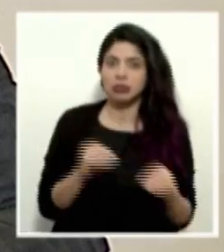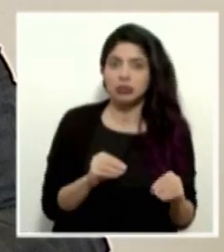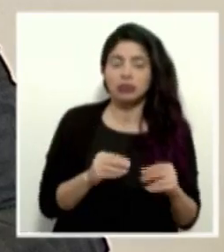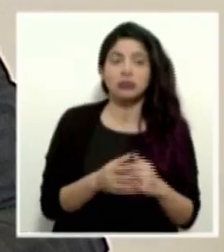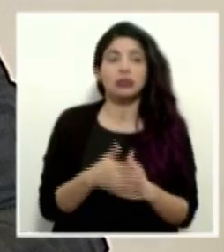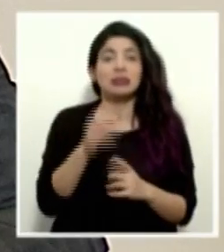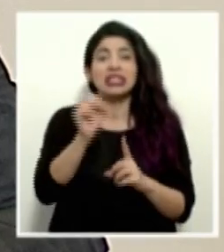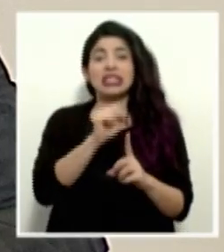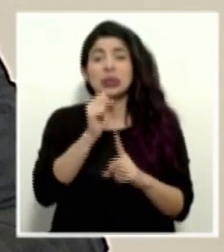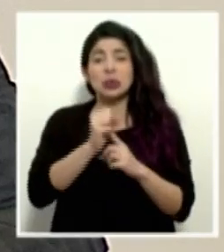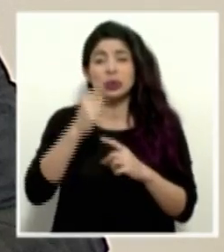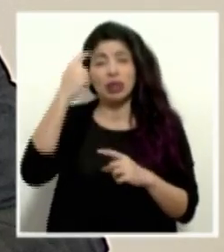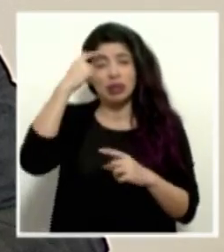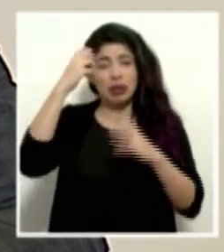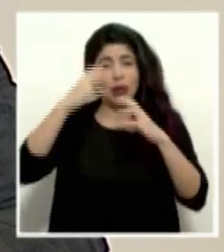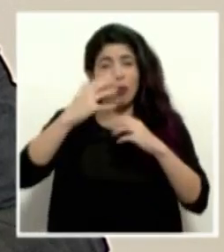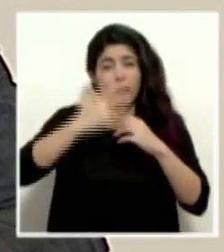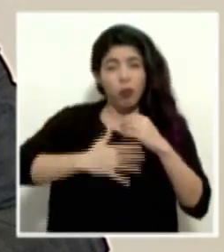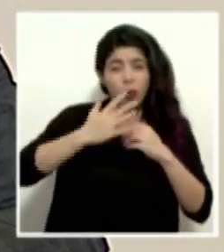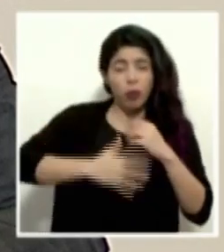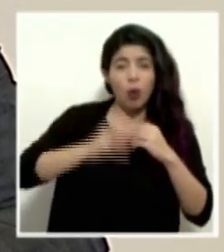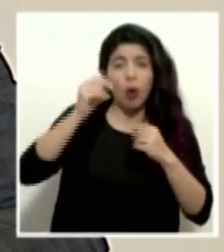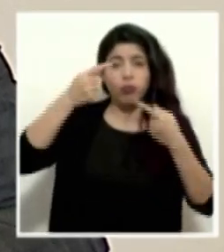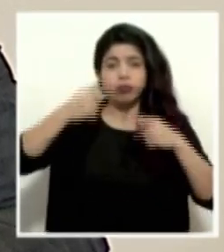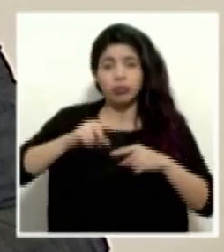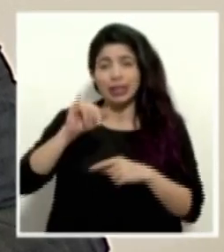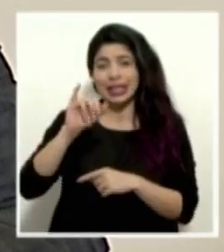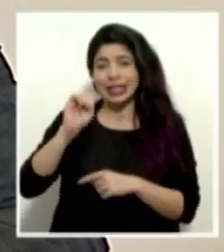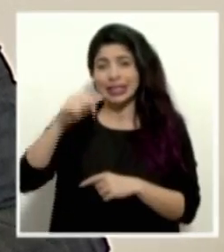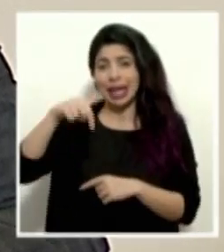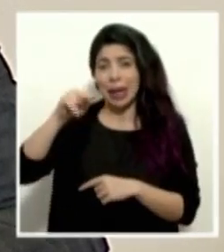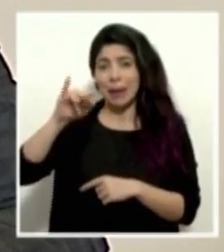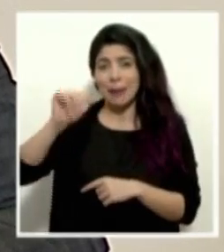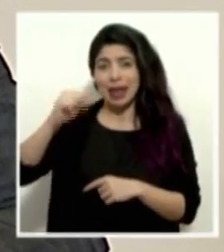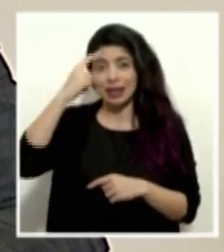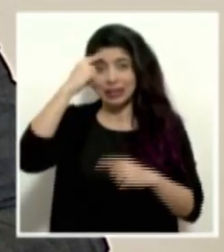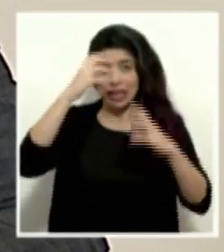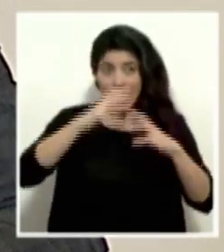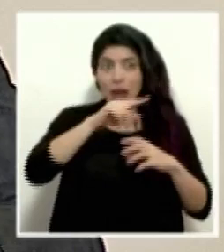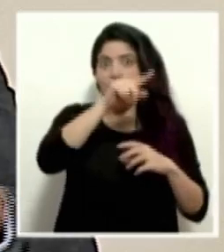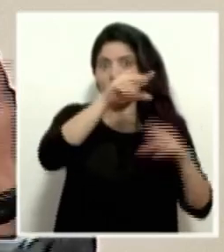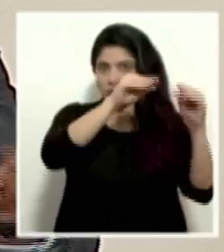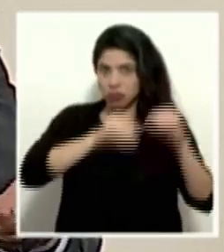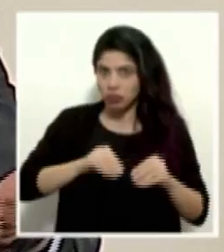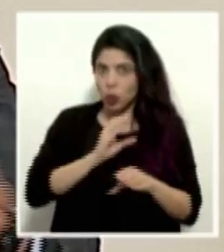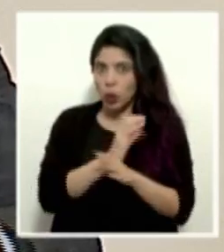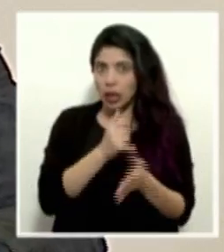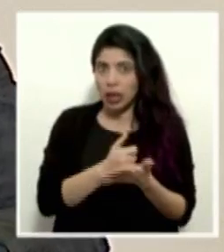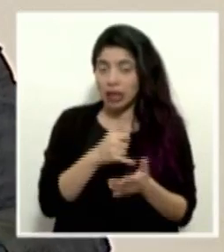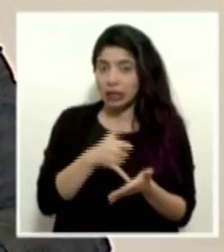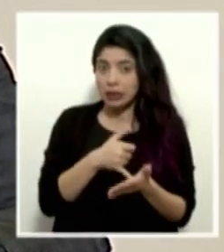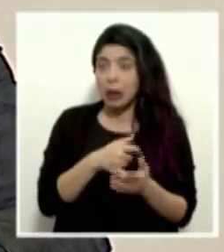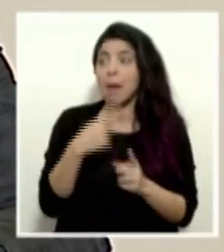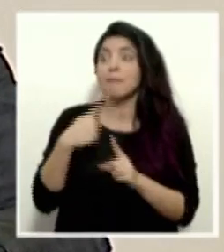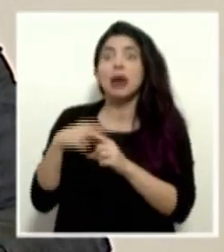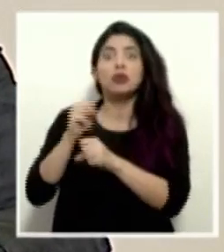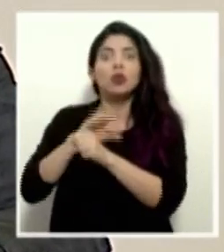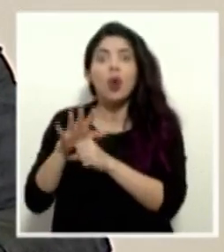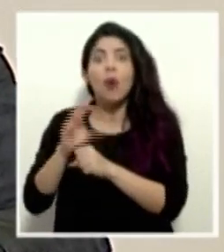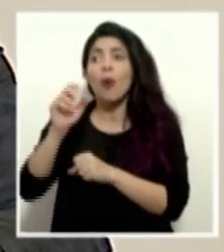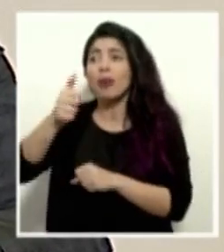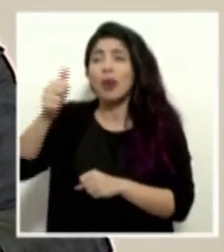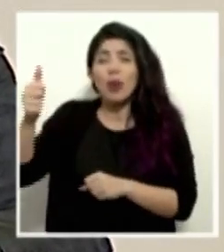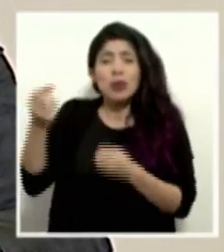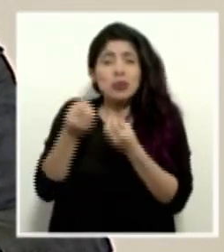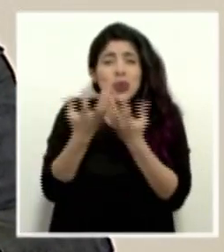hemorrágico cerebral o isquémico cerebral. Todas esas cosas, además del COVID y otras muchas que se pueden presentar,